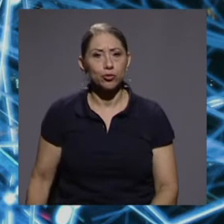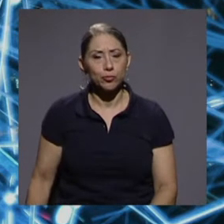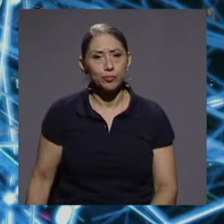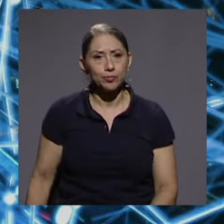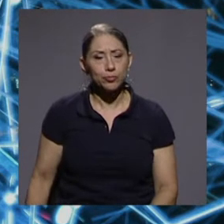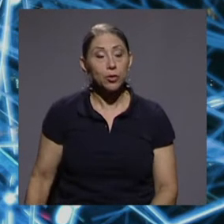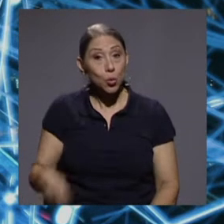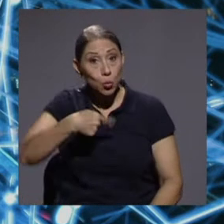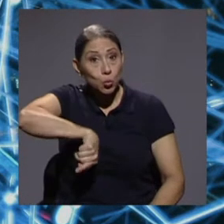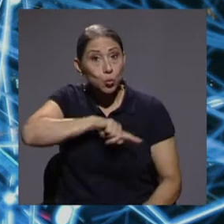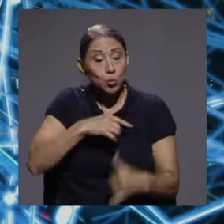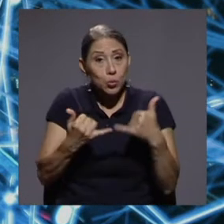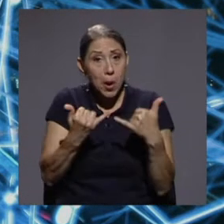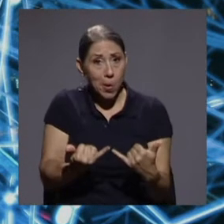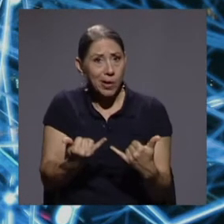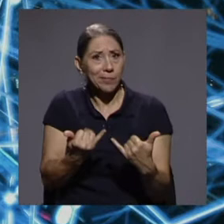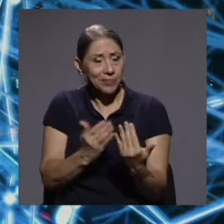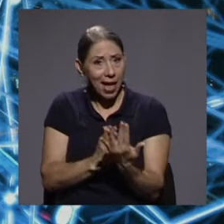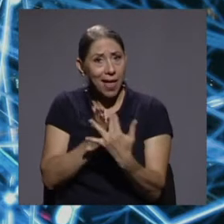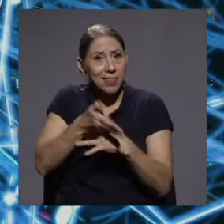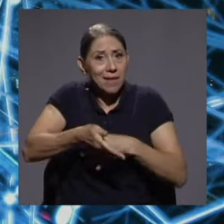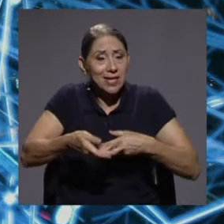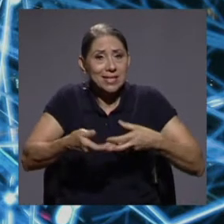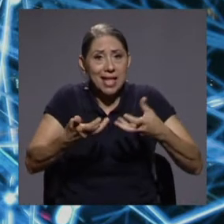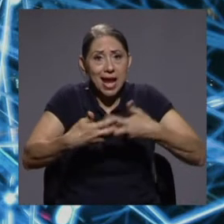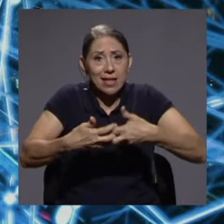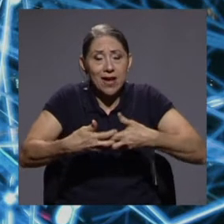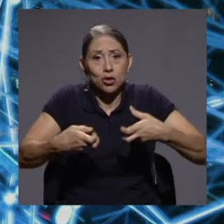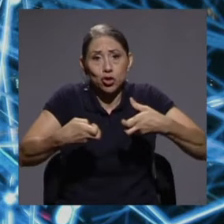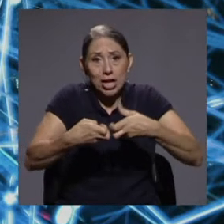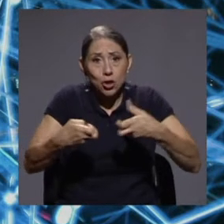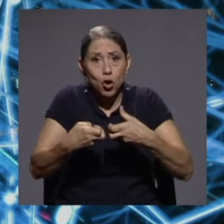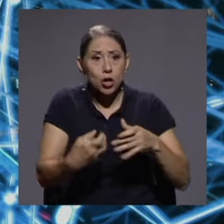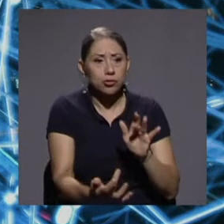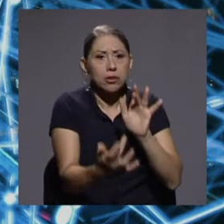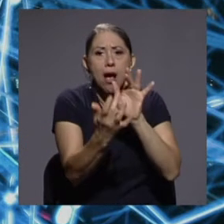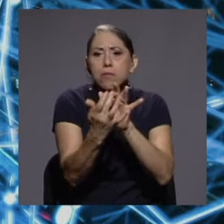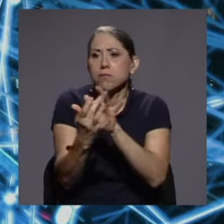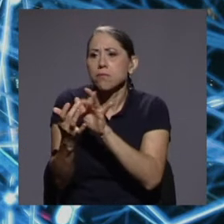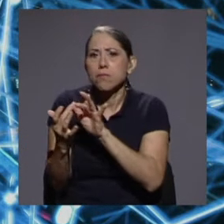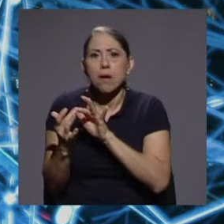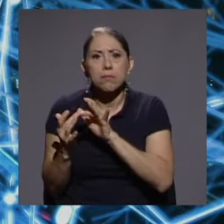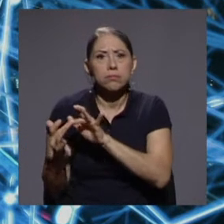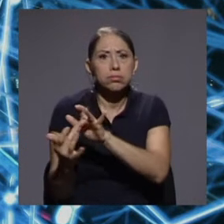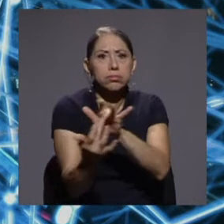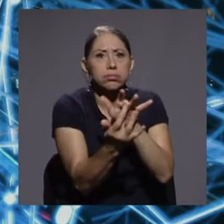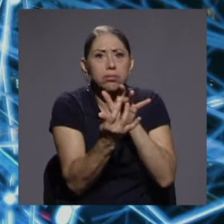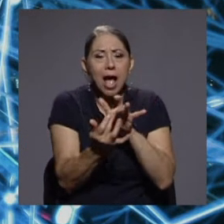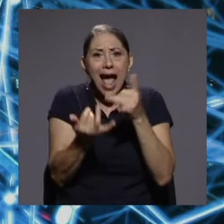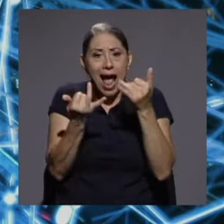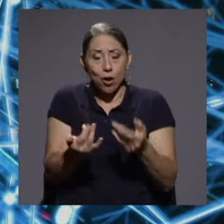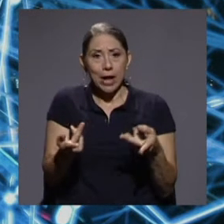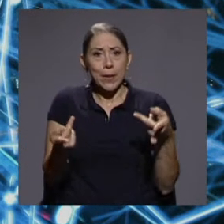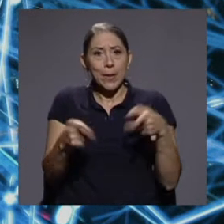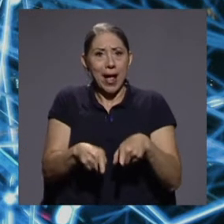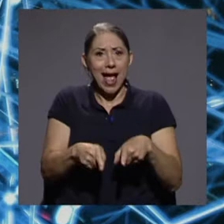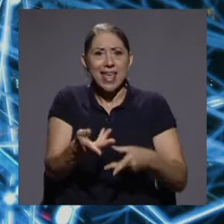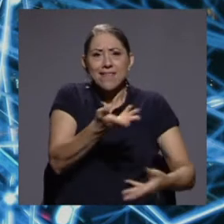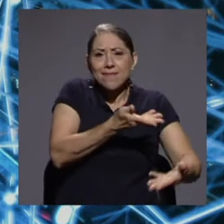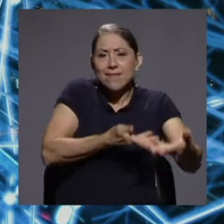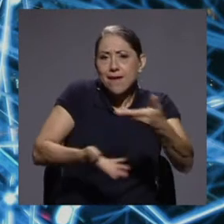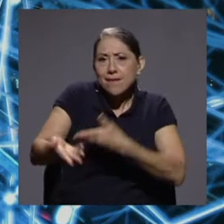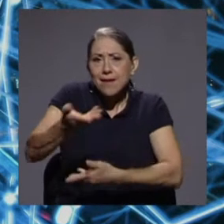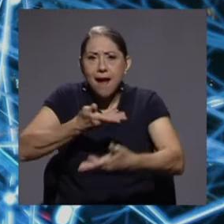estemos interactuando por medio de artefactos electrónicos ha generado que haya intercambio de información y de datos